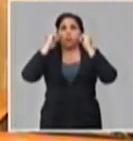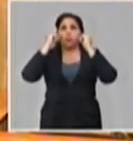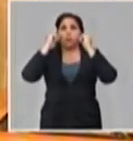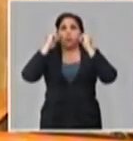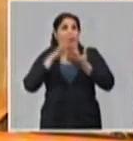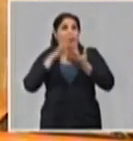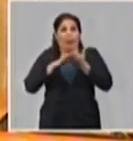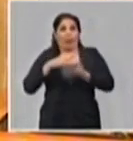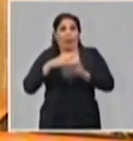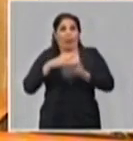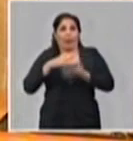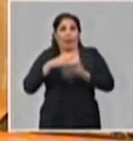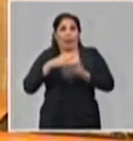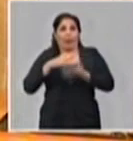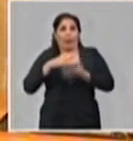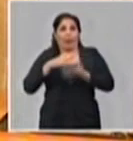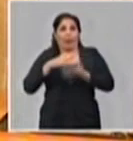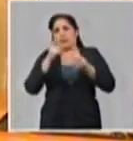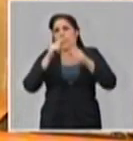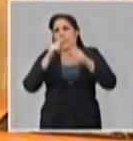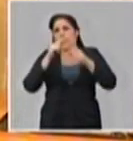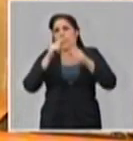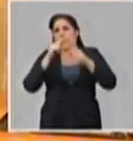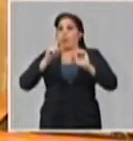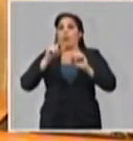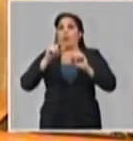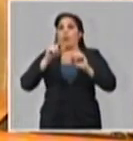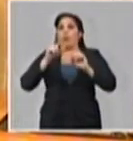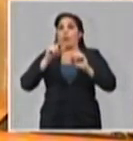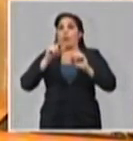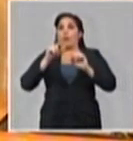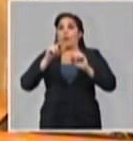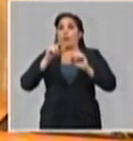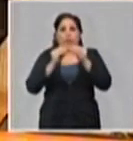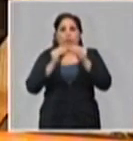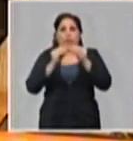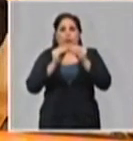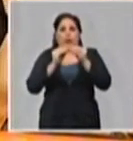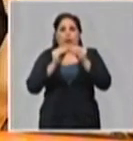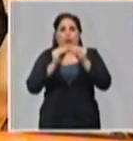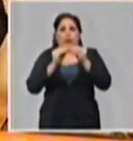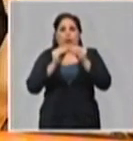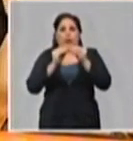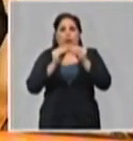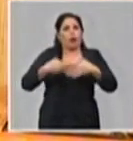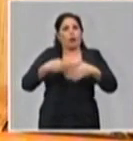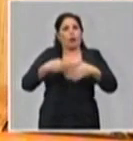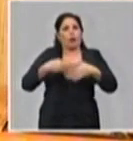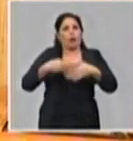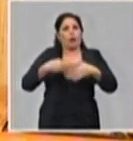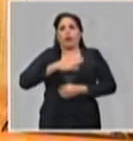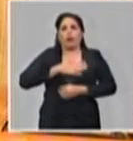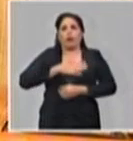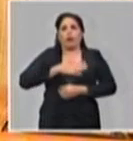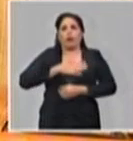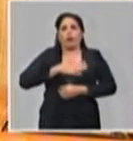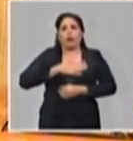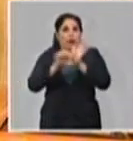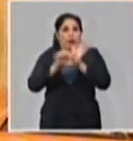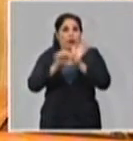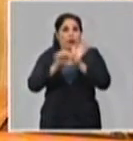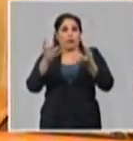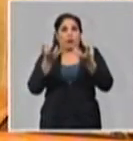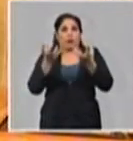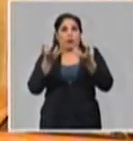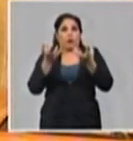cuida a otras personas que padecen de esta enfermedad. Si presenta alguna sintomatología respiratoria evitar aglomeraciones de personas